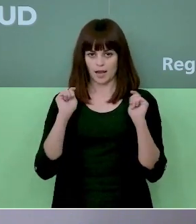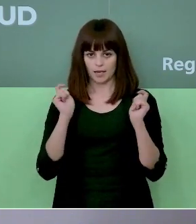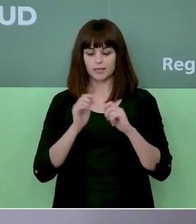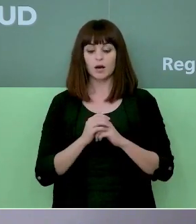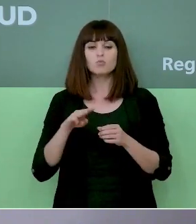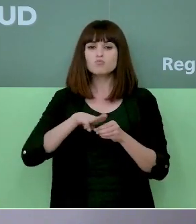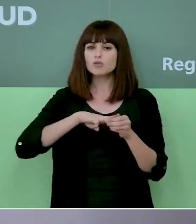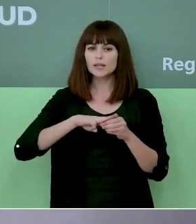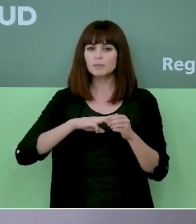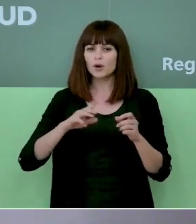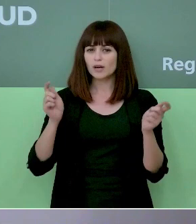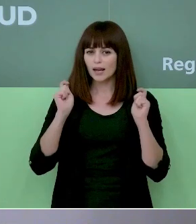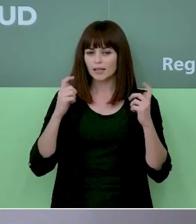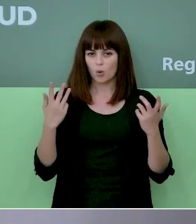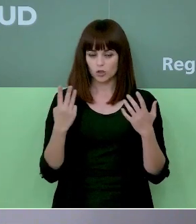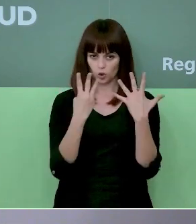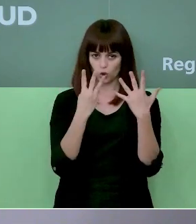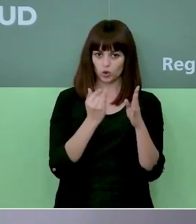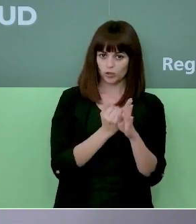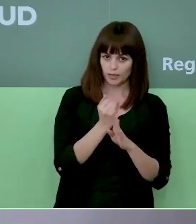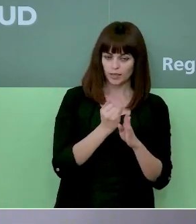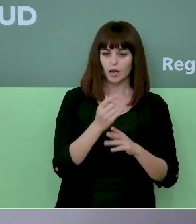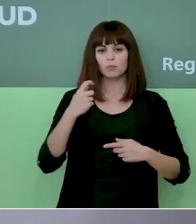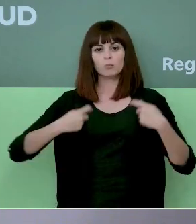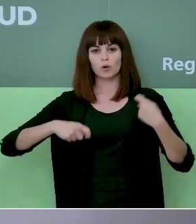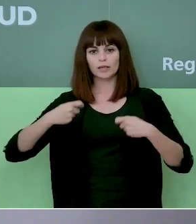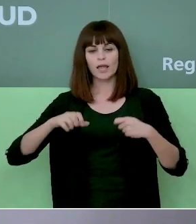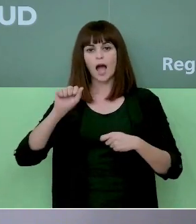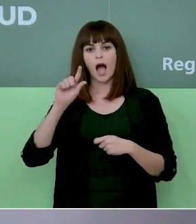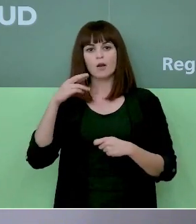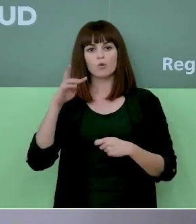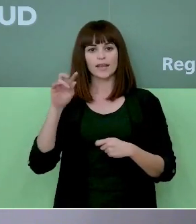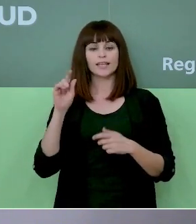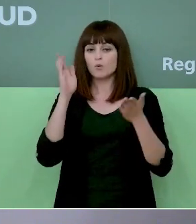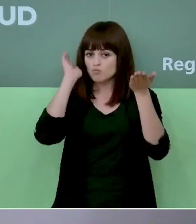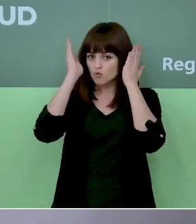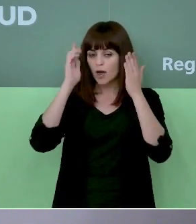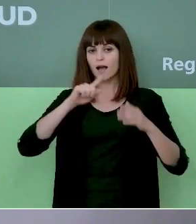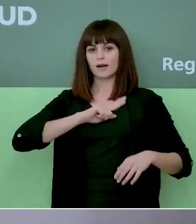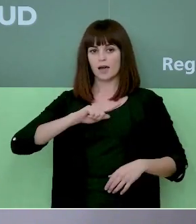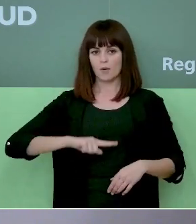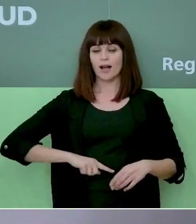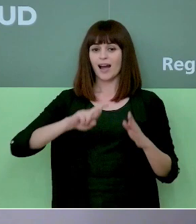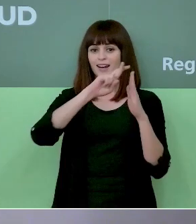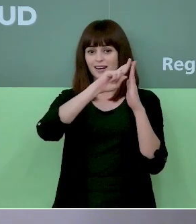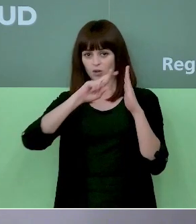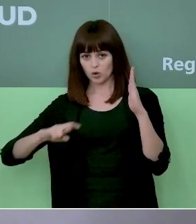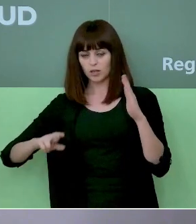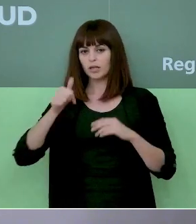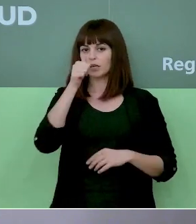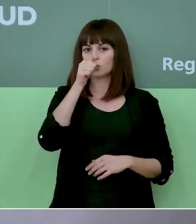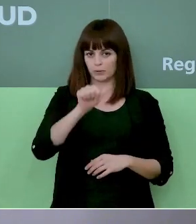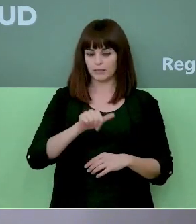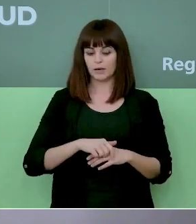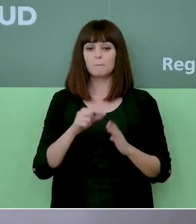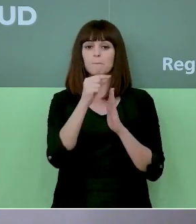en esta situación son 8, Yecla, Morataya, Albudeite, Mula, Caravaca, Ricote y Jumilla. Las